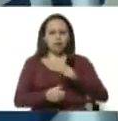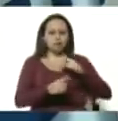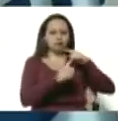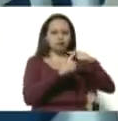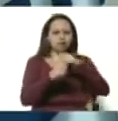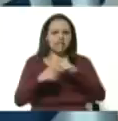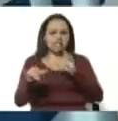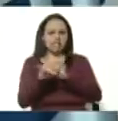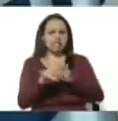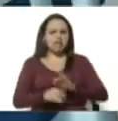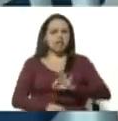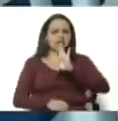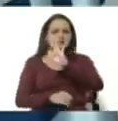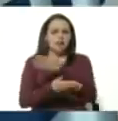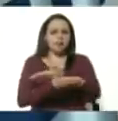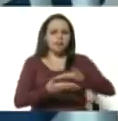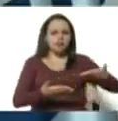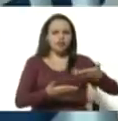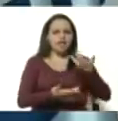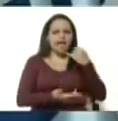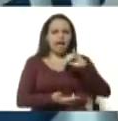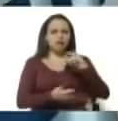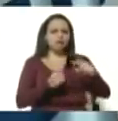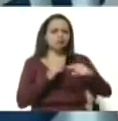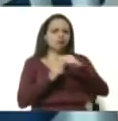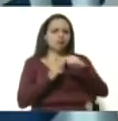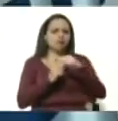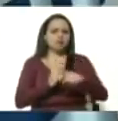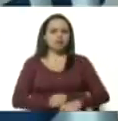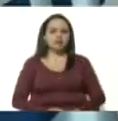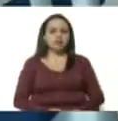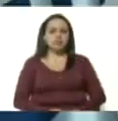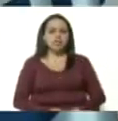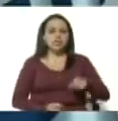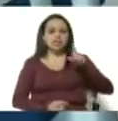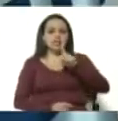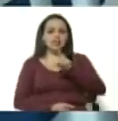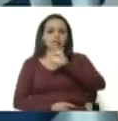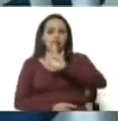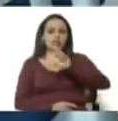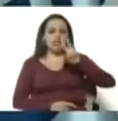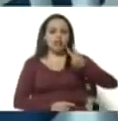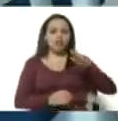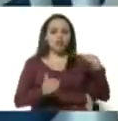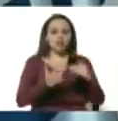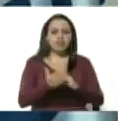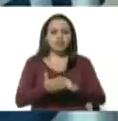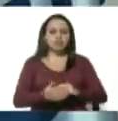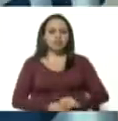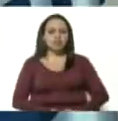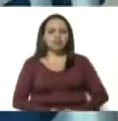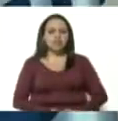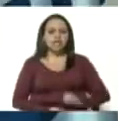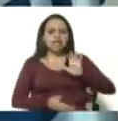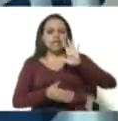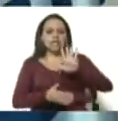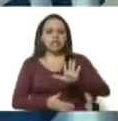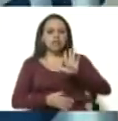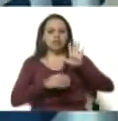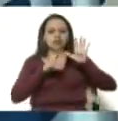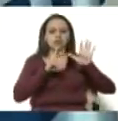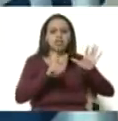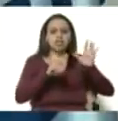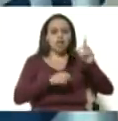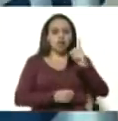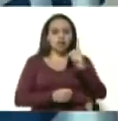3 millones de casos confirmados y 132 mil 571 fallecidos